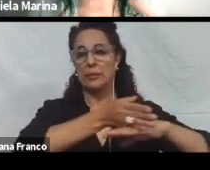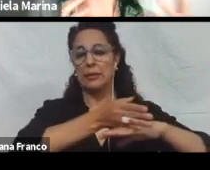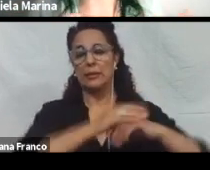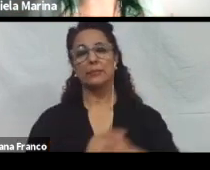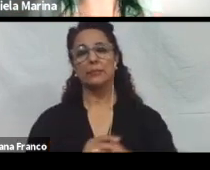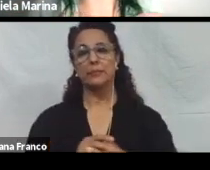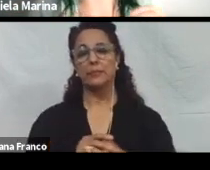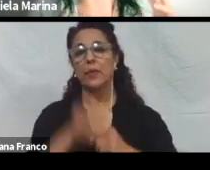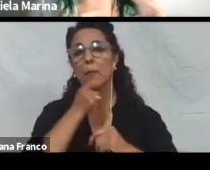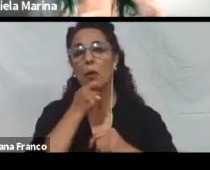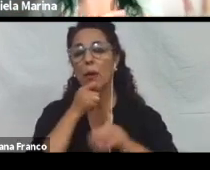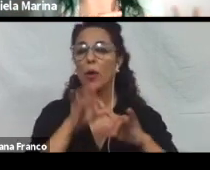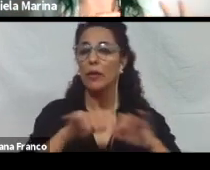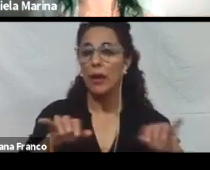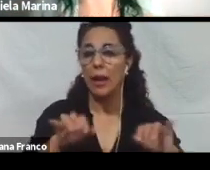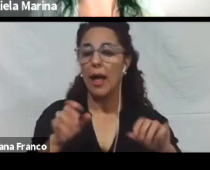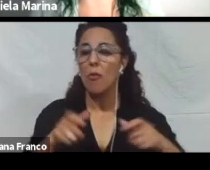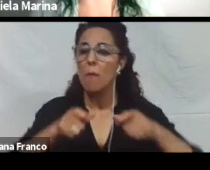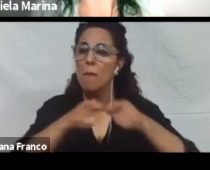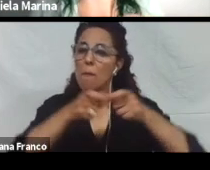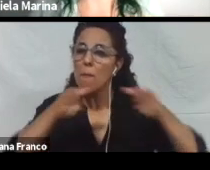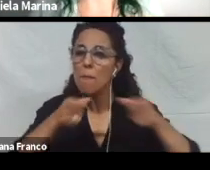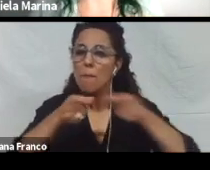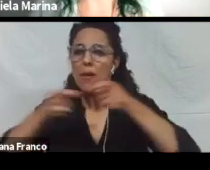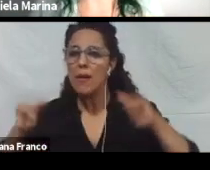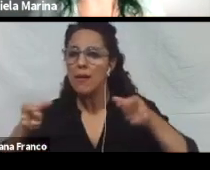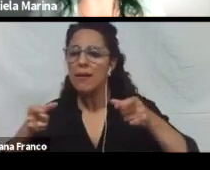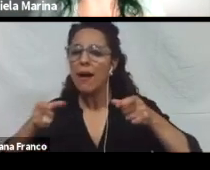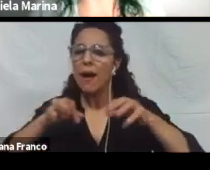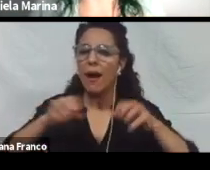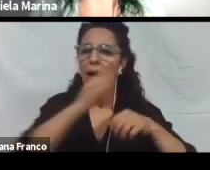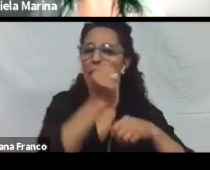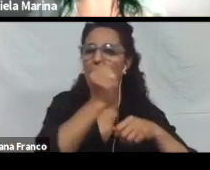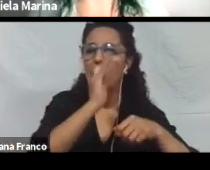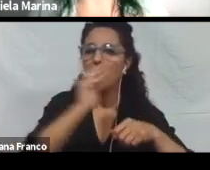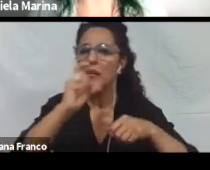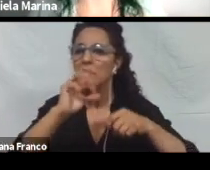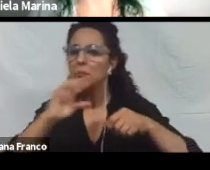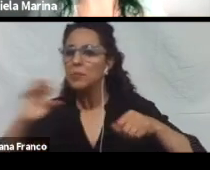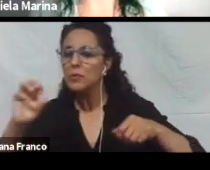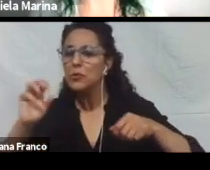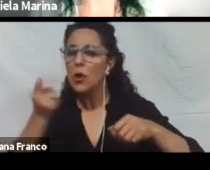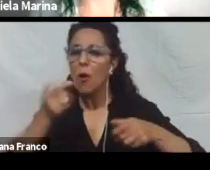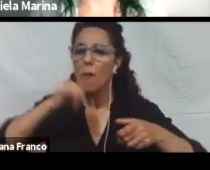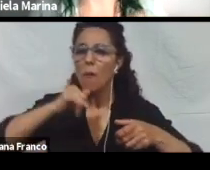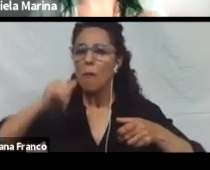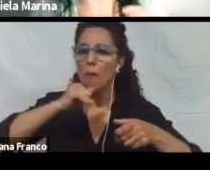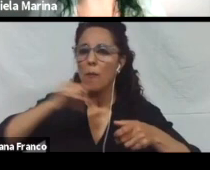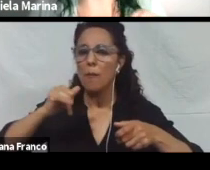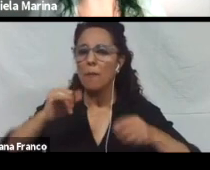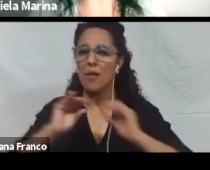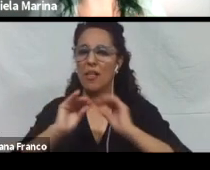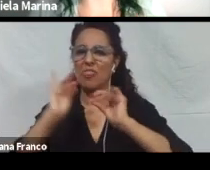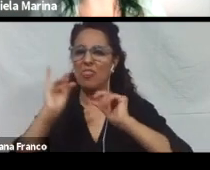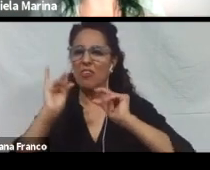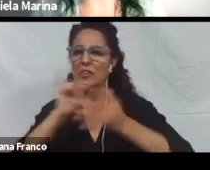ampliados, con teclas más grandes, para personas que tienen dificultades en la motricidad fina. O algunos